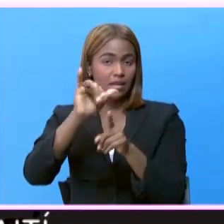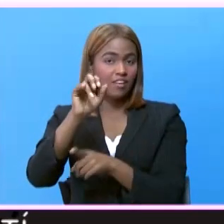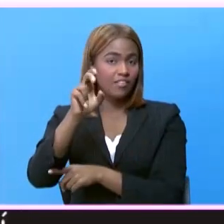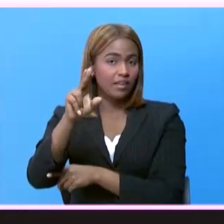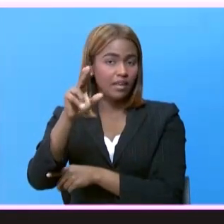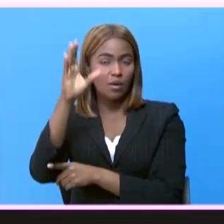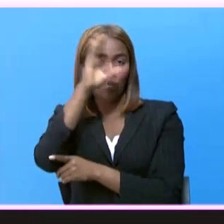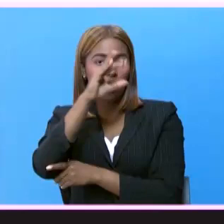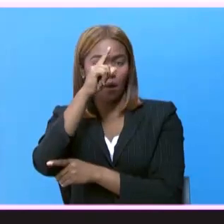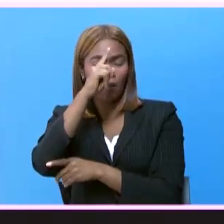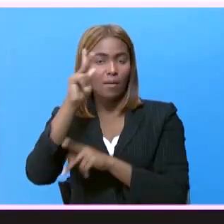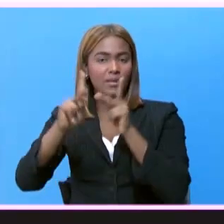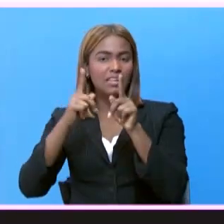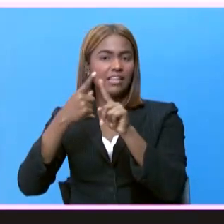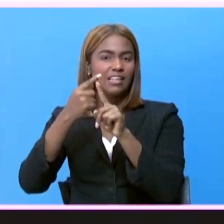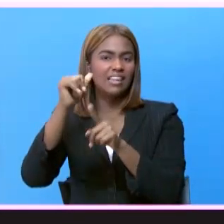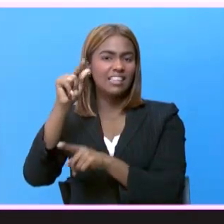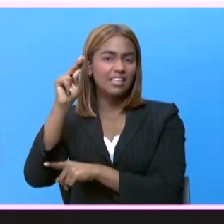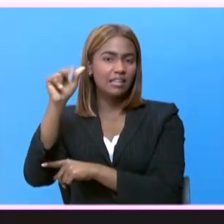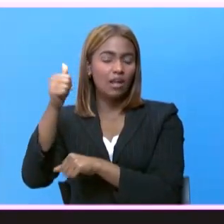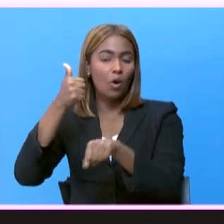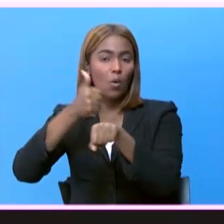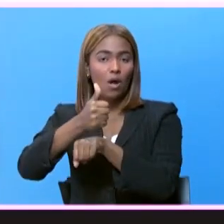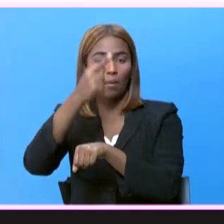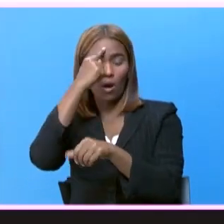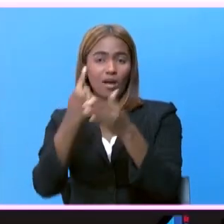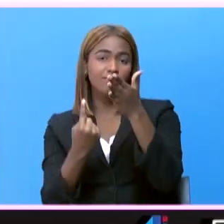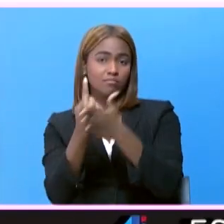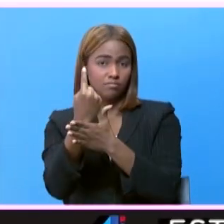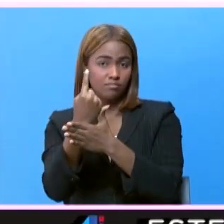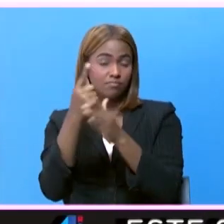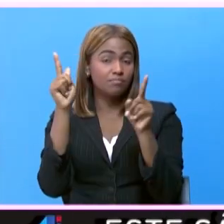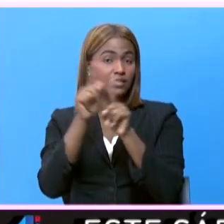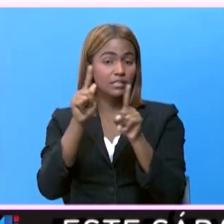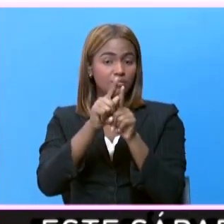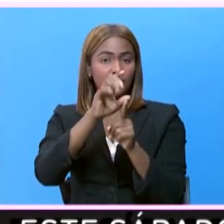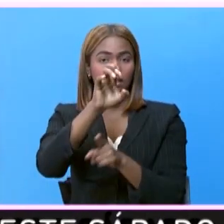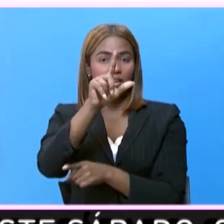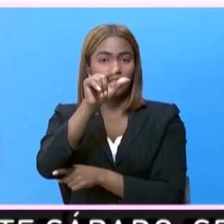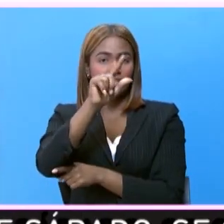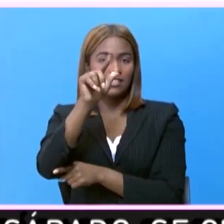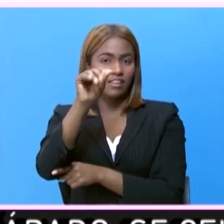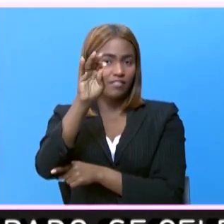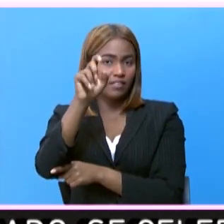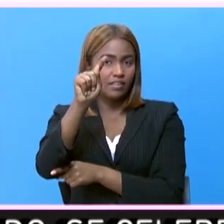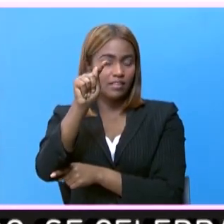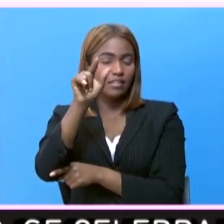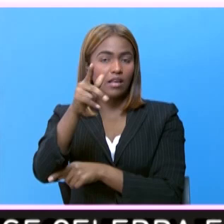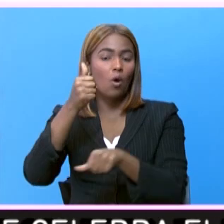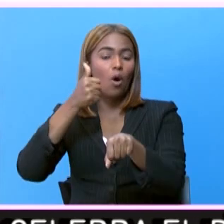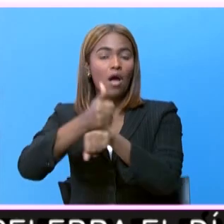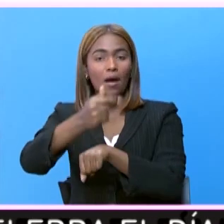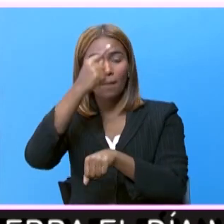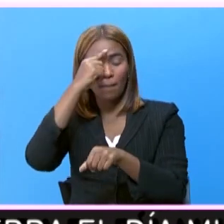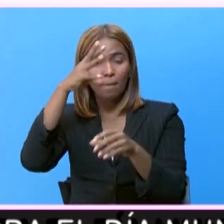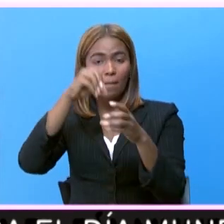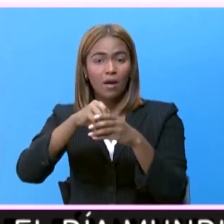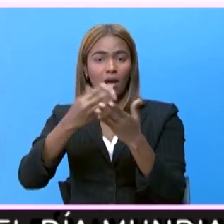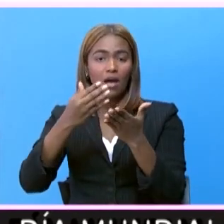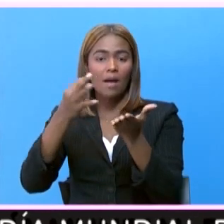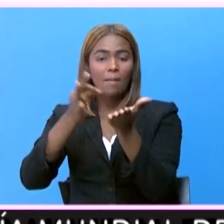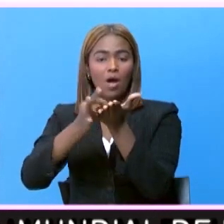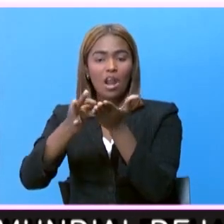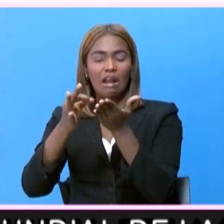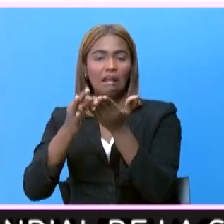buscado por las autoridades de Argentina, acusado de abuso sexual. Mientras que Elizabeth Peralta Marte es acusada de falsificación de